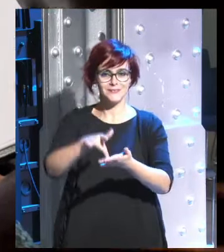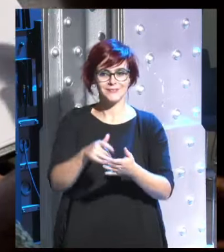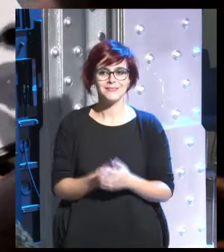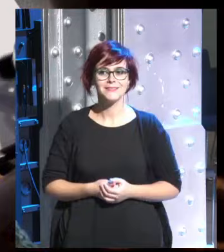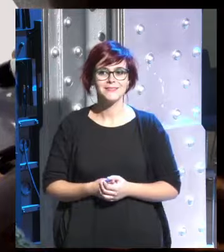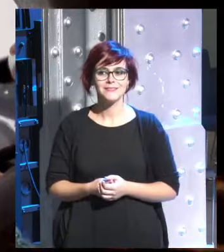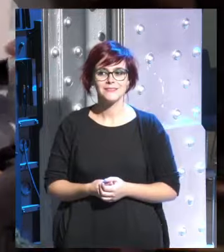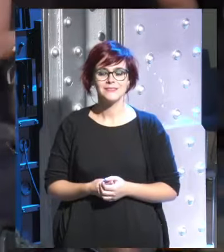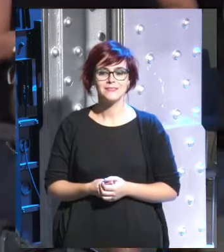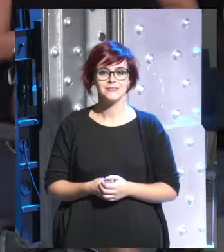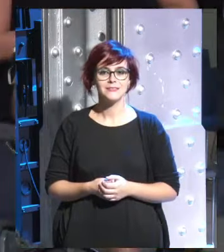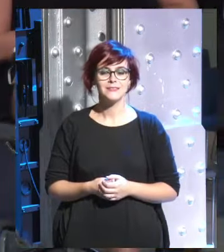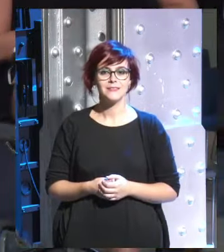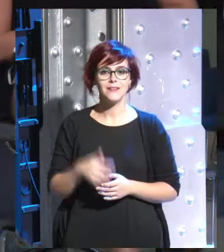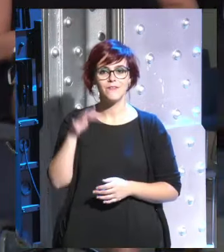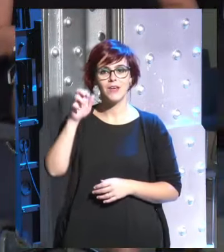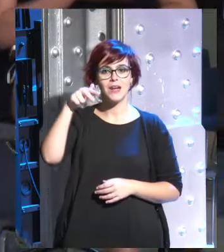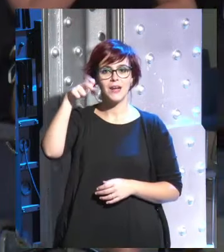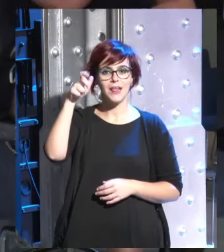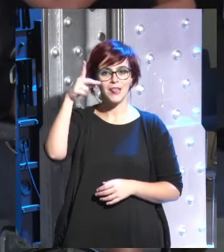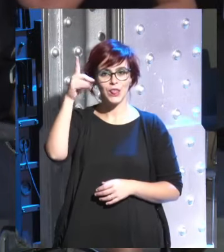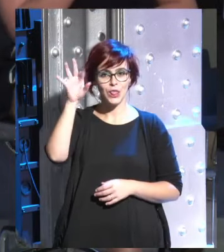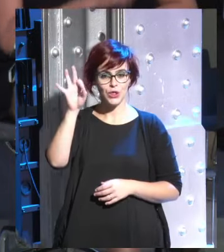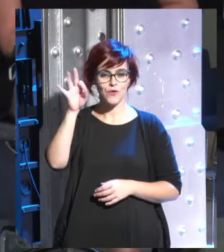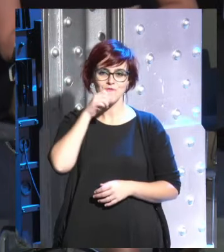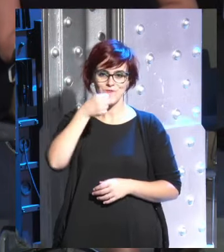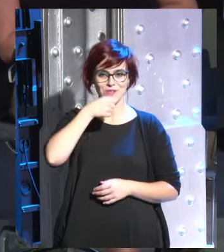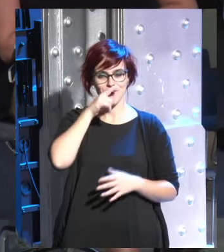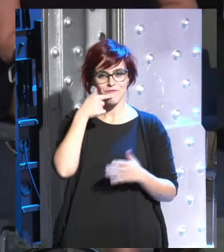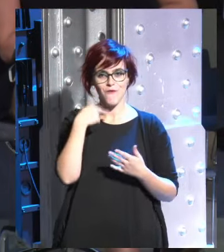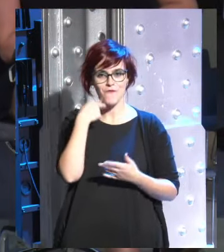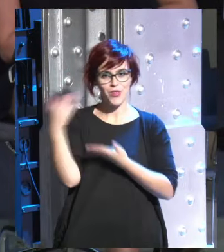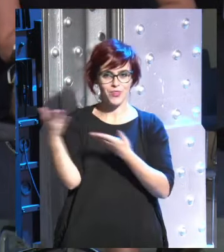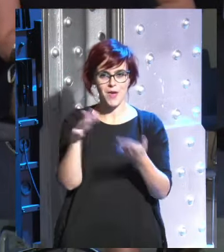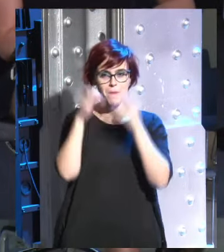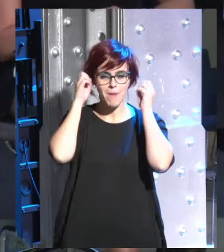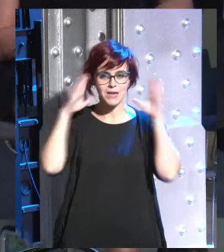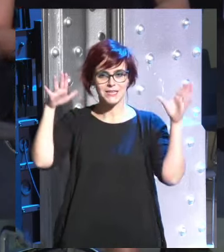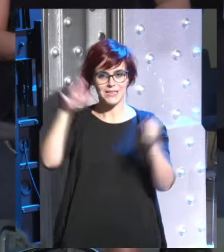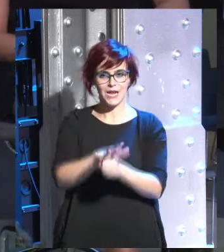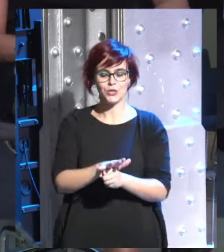mono mientras tanto veo que tiene Fernando el micrófono así que le doy la palabra a nuestro Martiano